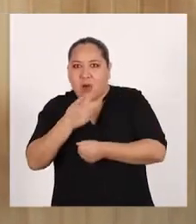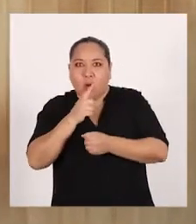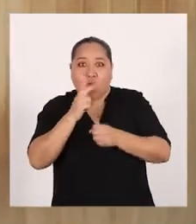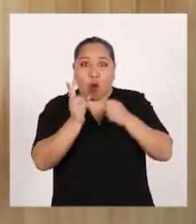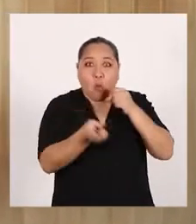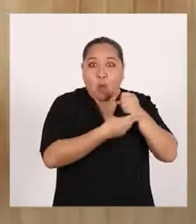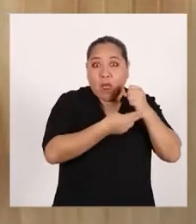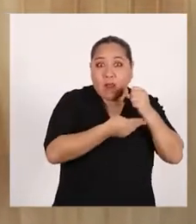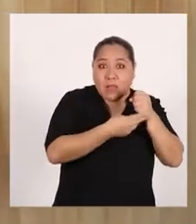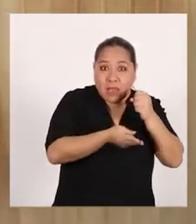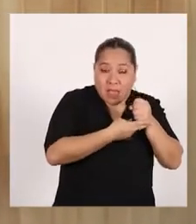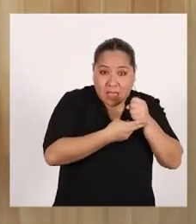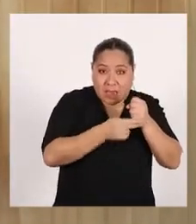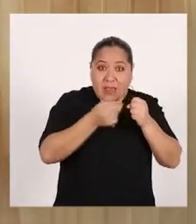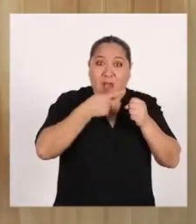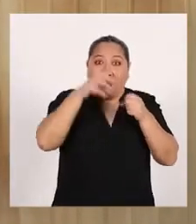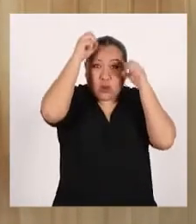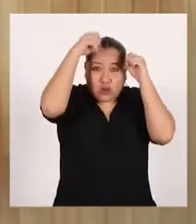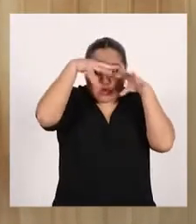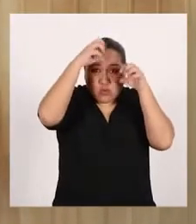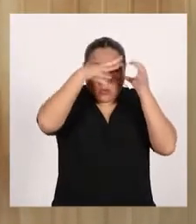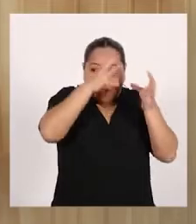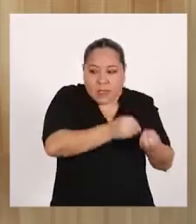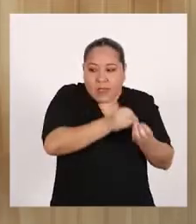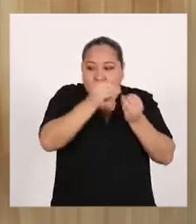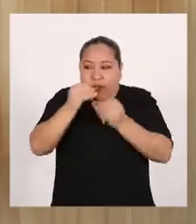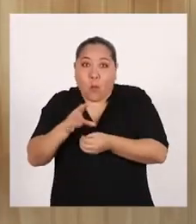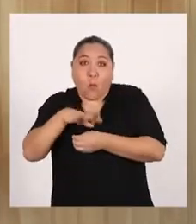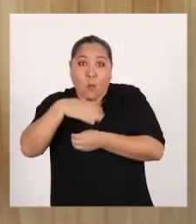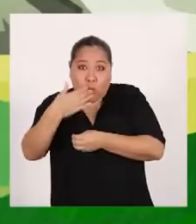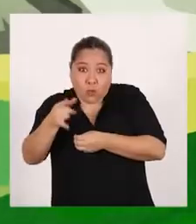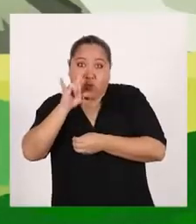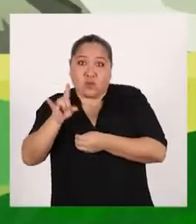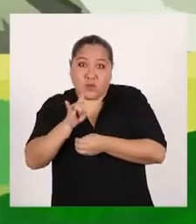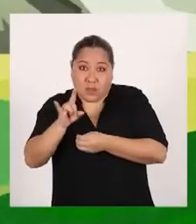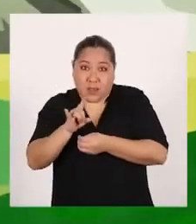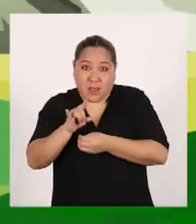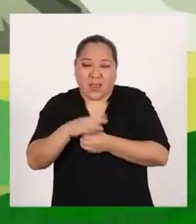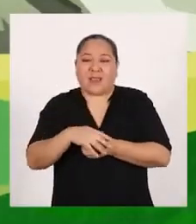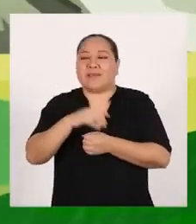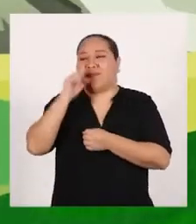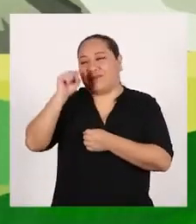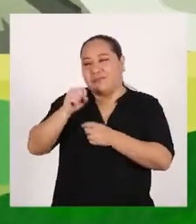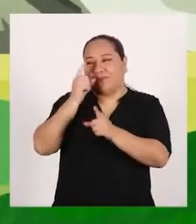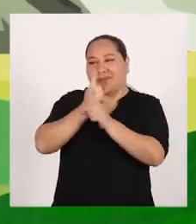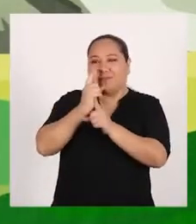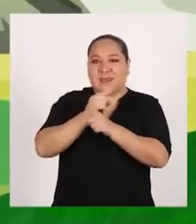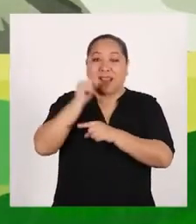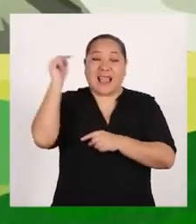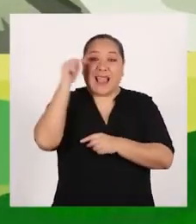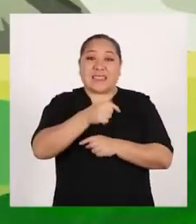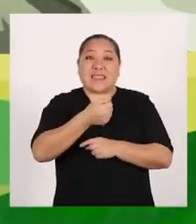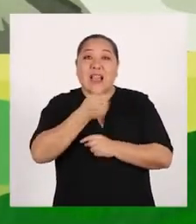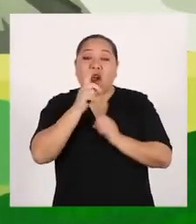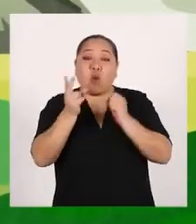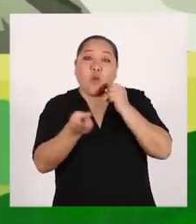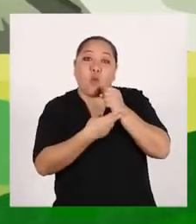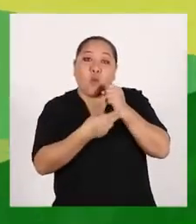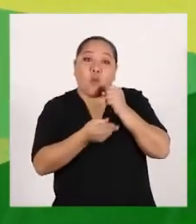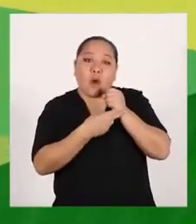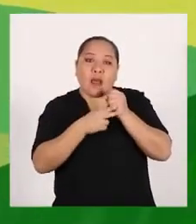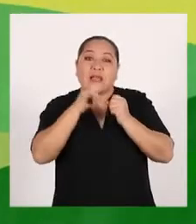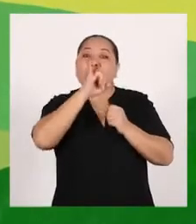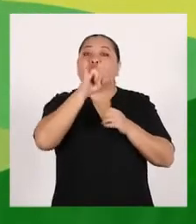retener y almacenar agua de lluvia para luego usarla? Así es Y esta agua almacenada